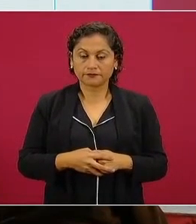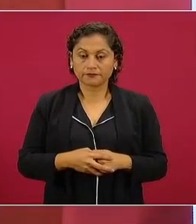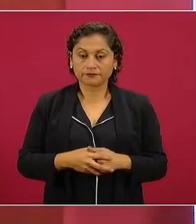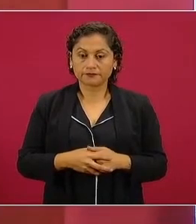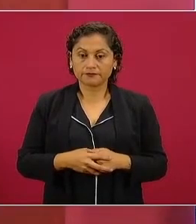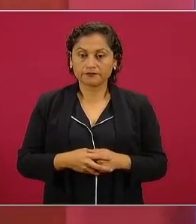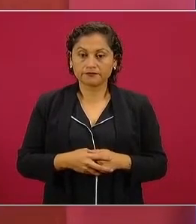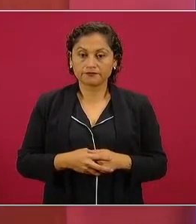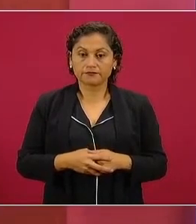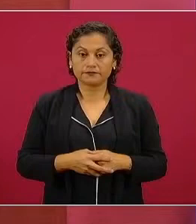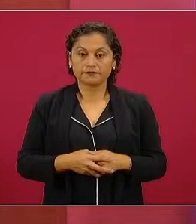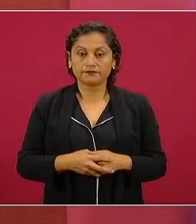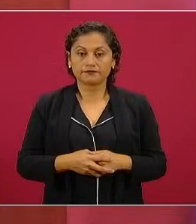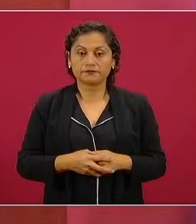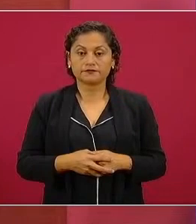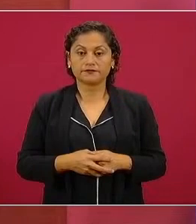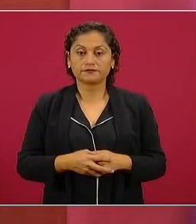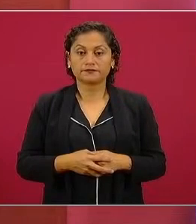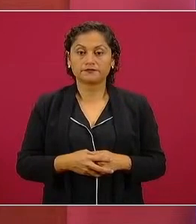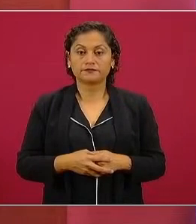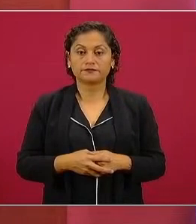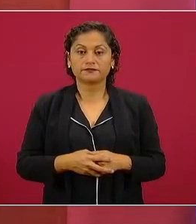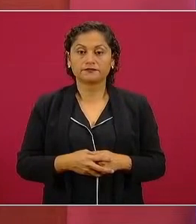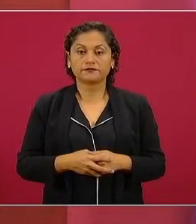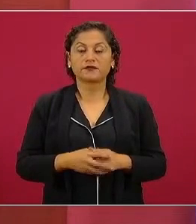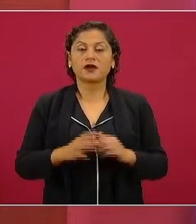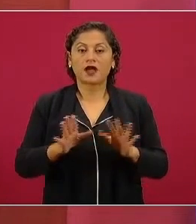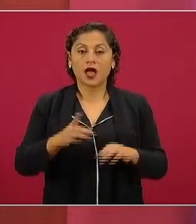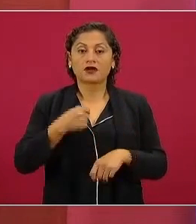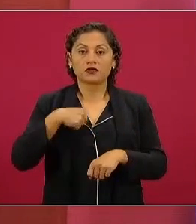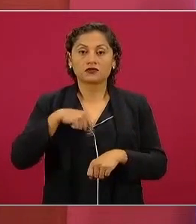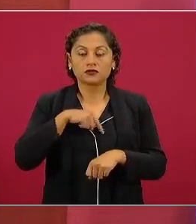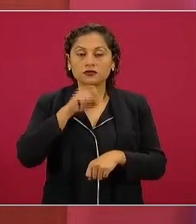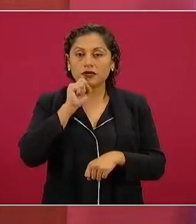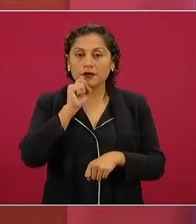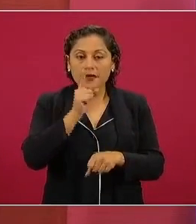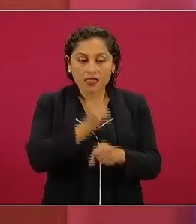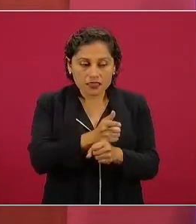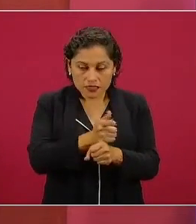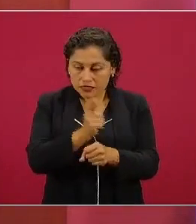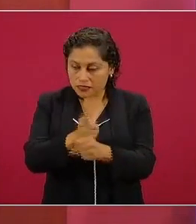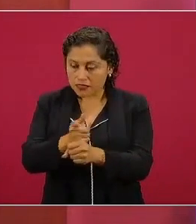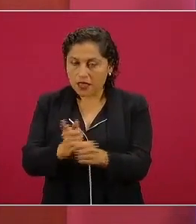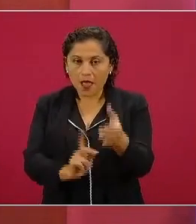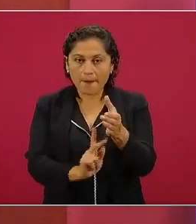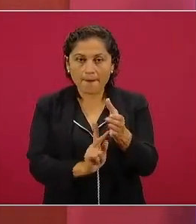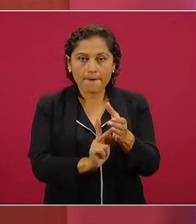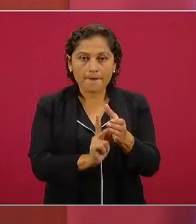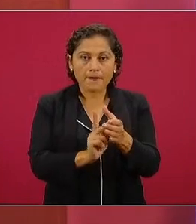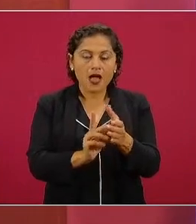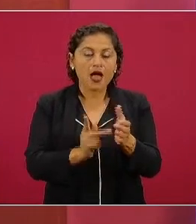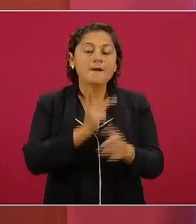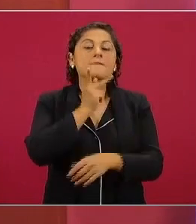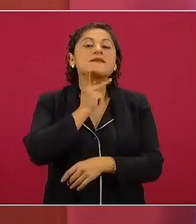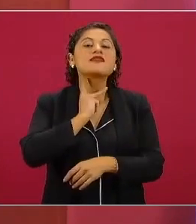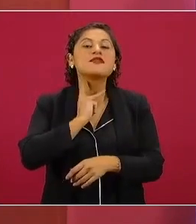encontrando petróleo en nuevos yacimientos va a quedar